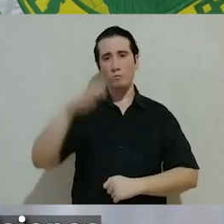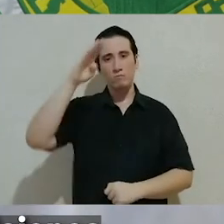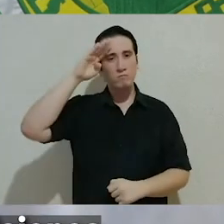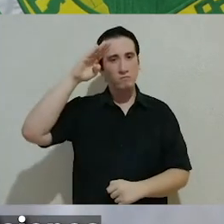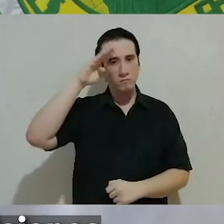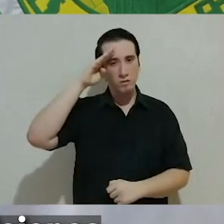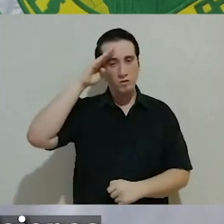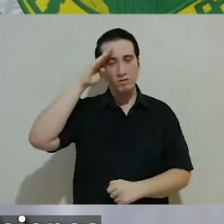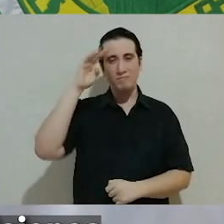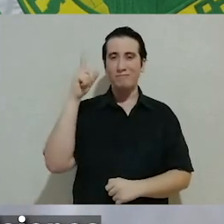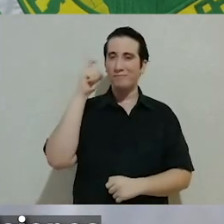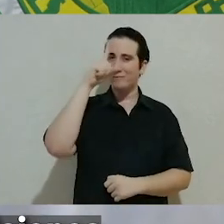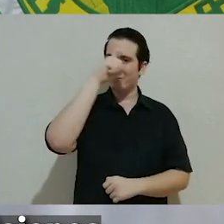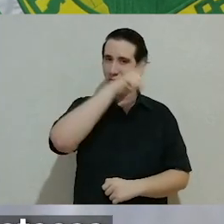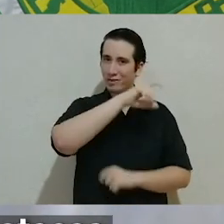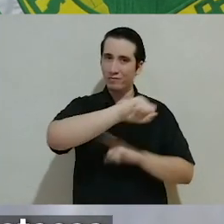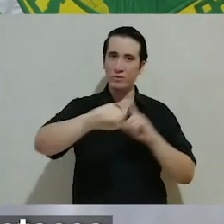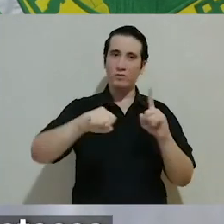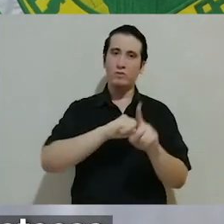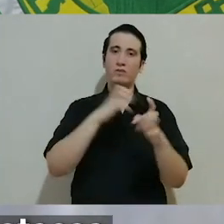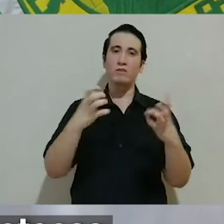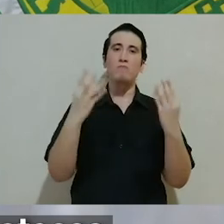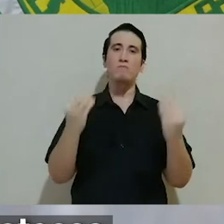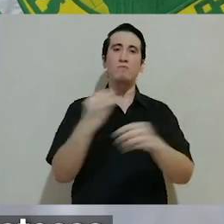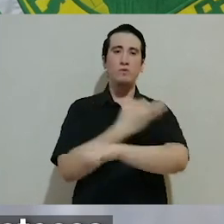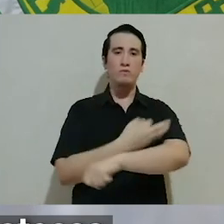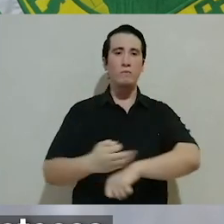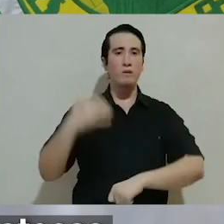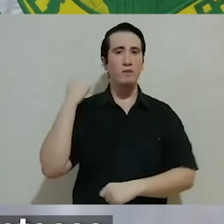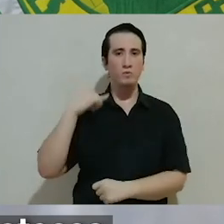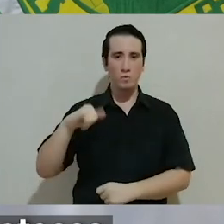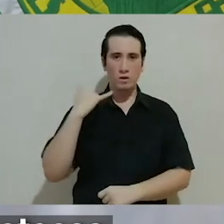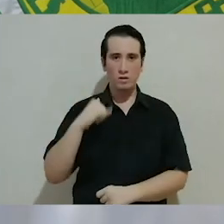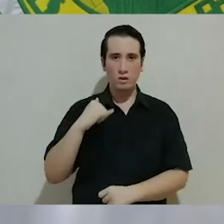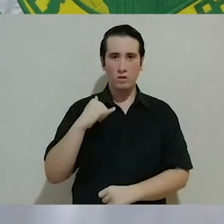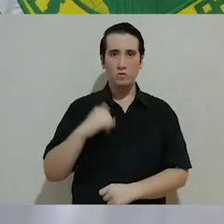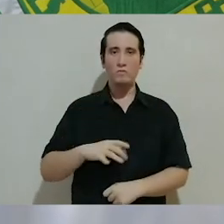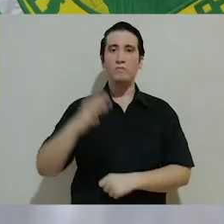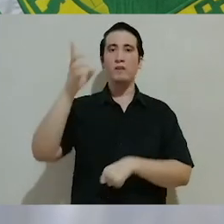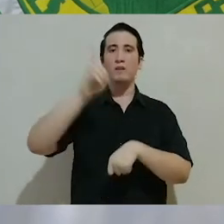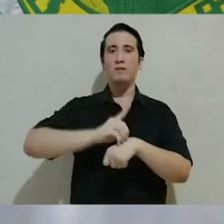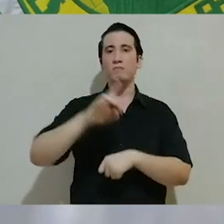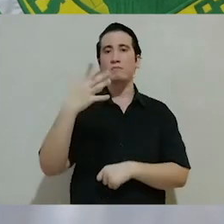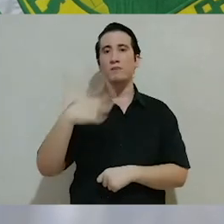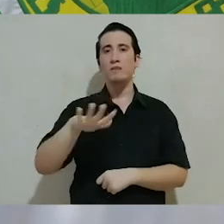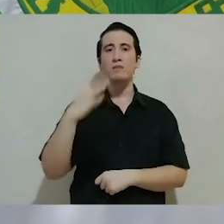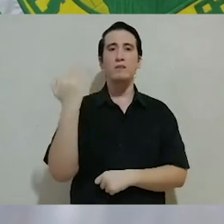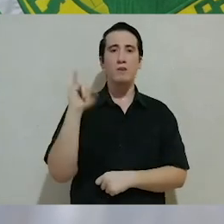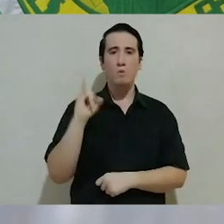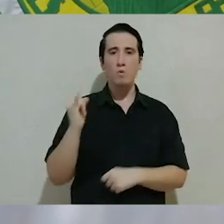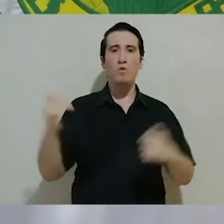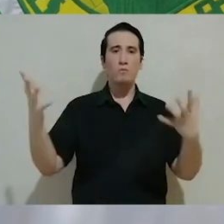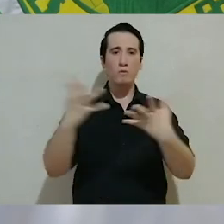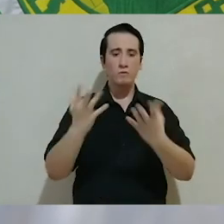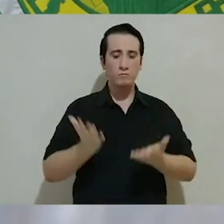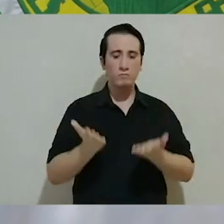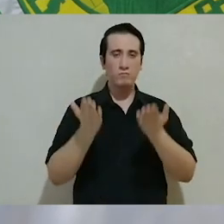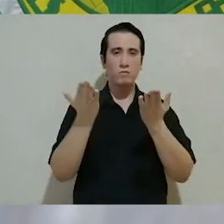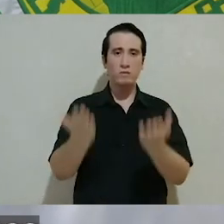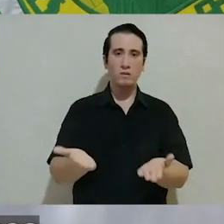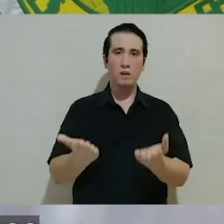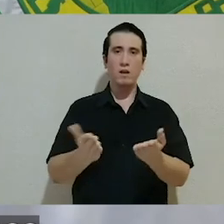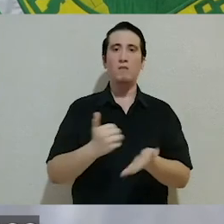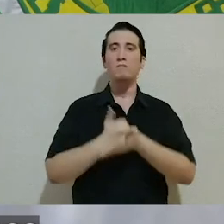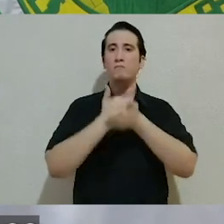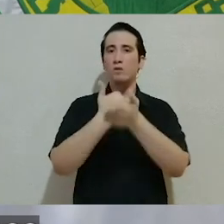Considerando las graves y precarias condiciones en que se encuentran miles de familias yucatecas, a partir del 15 de junio vamos a realizar una entrega